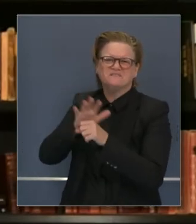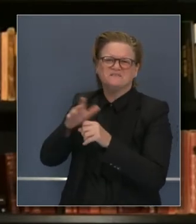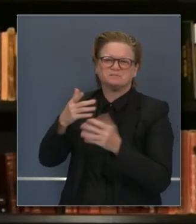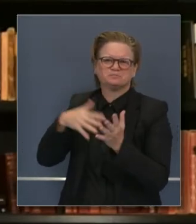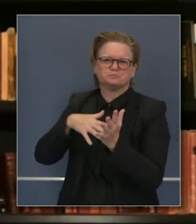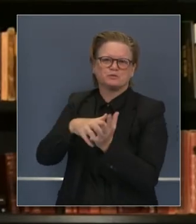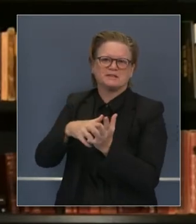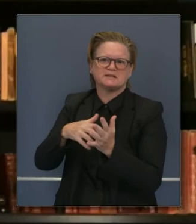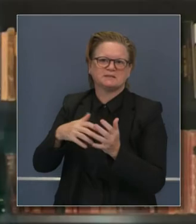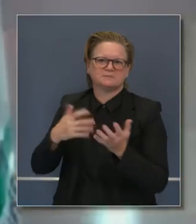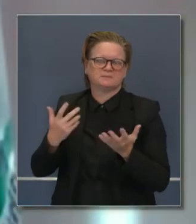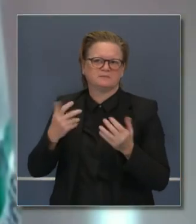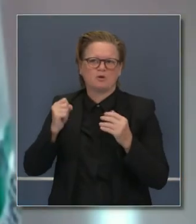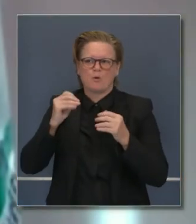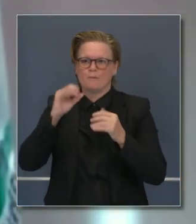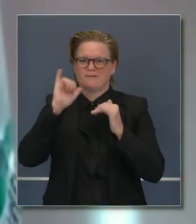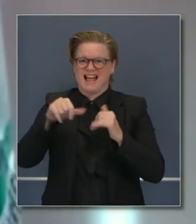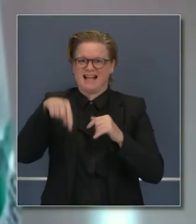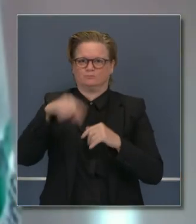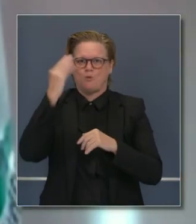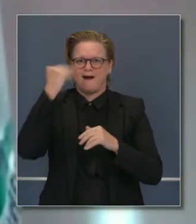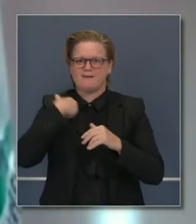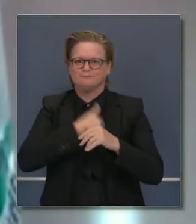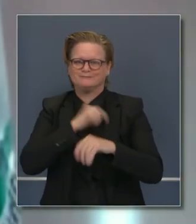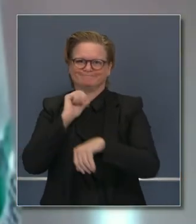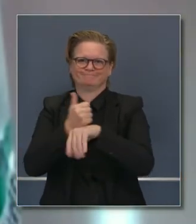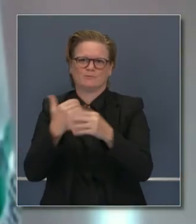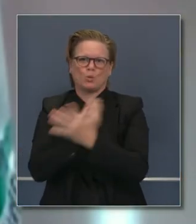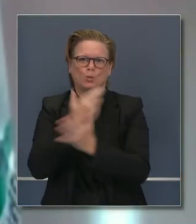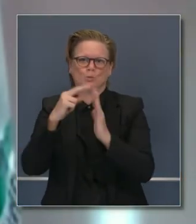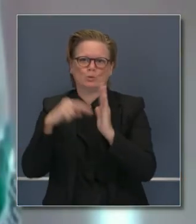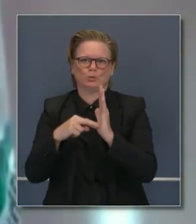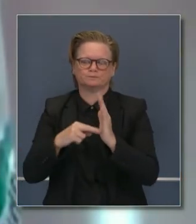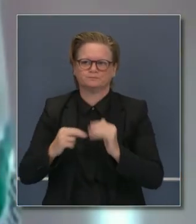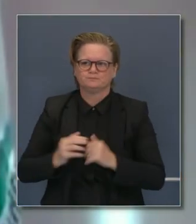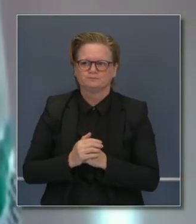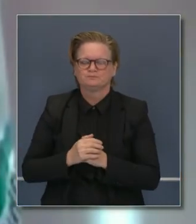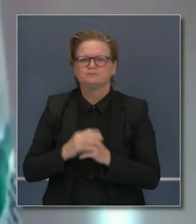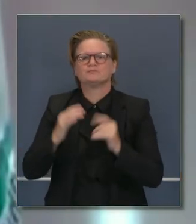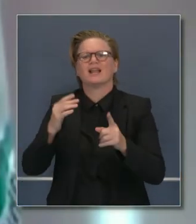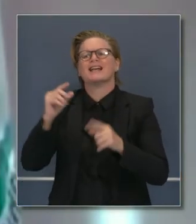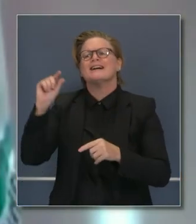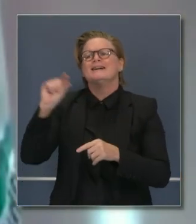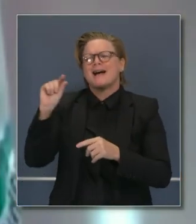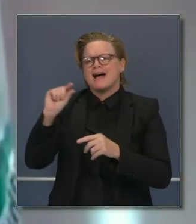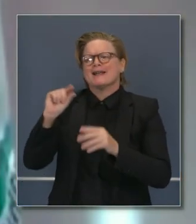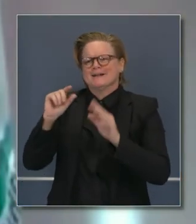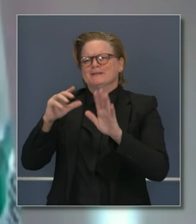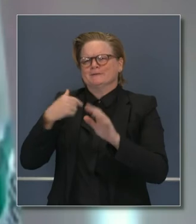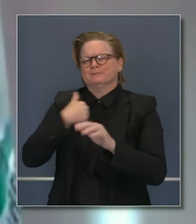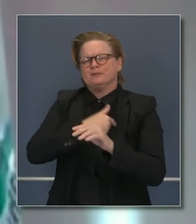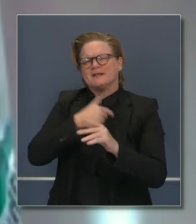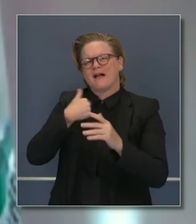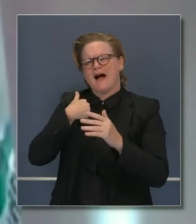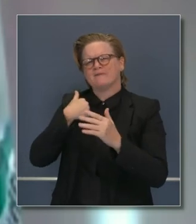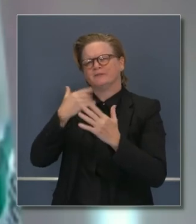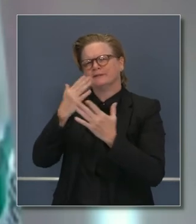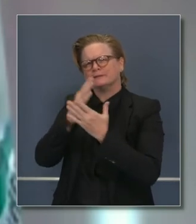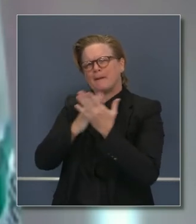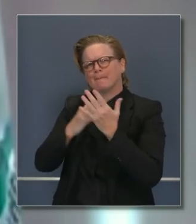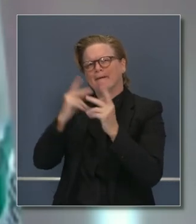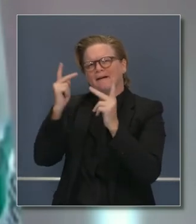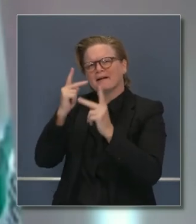funcionarios de salubridad, ¿qué información ha recibido en ese espacio? Si de hecho rastreamos, hubo cierta